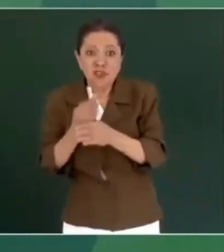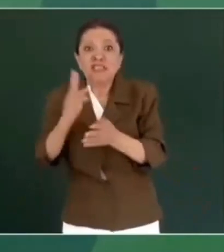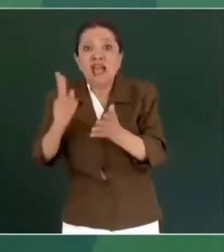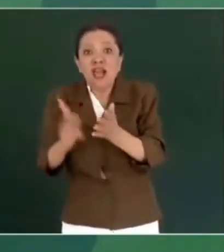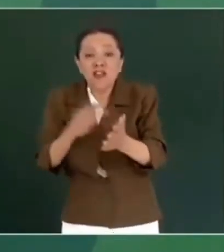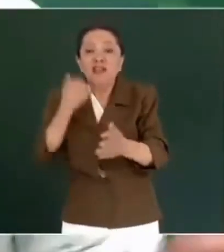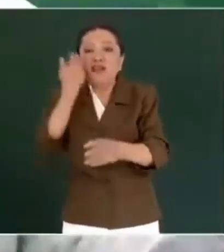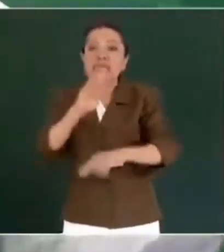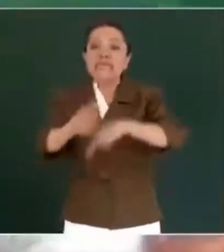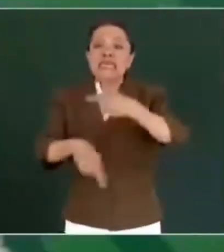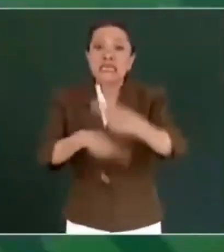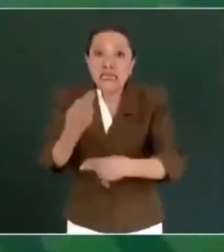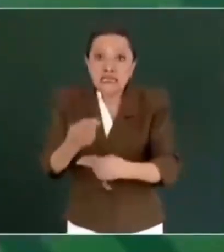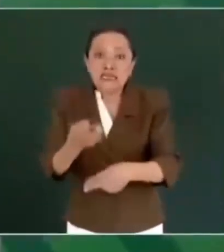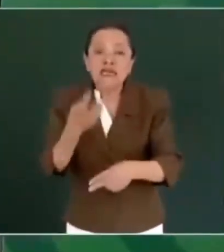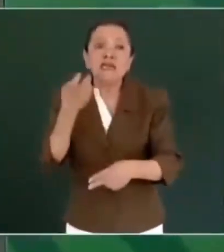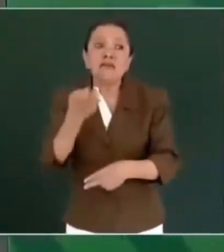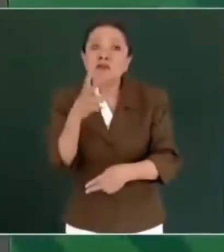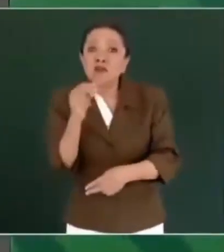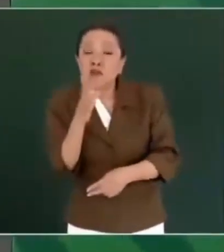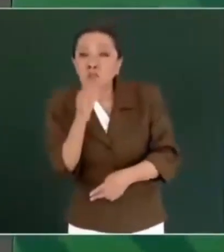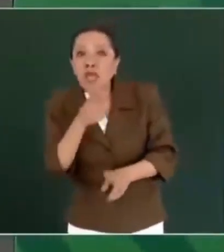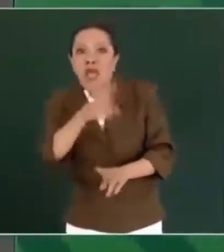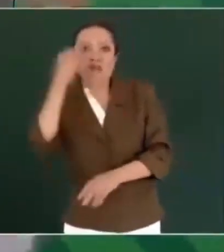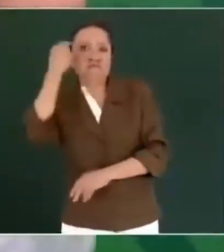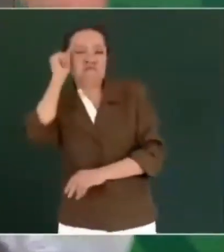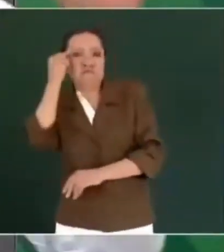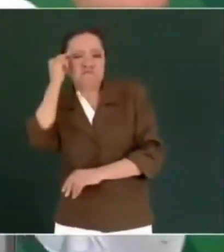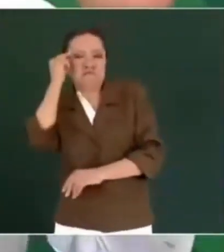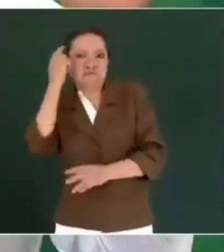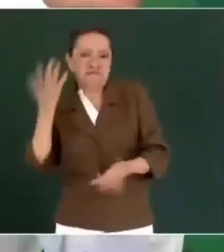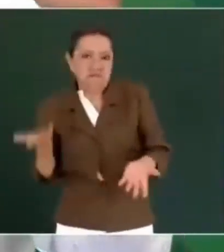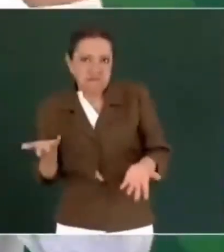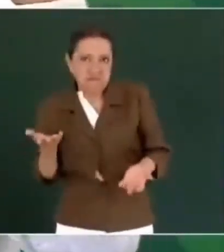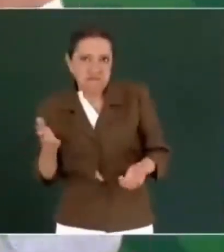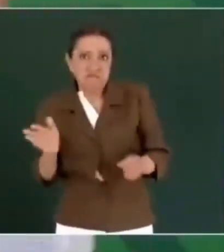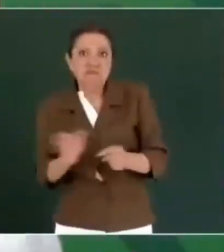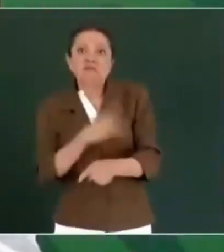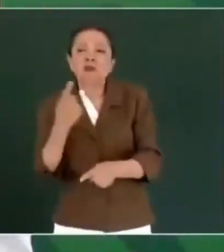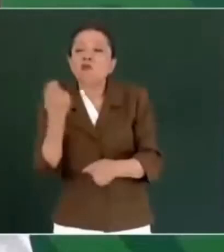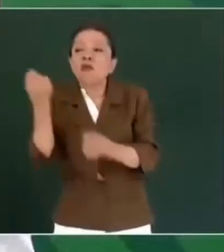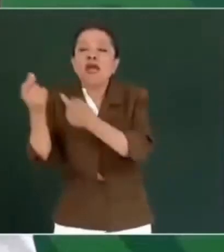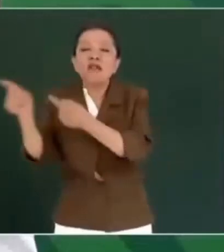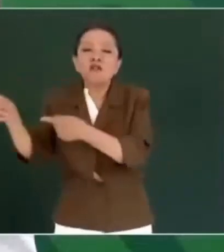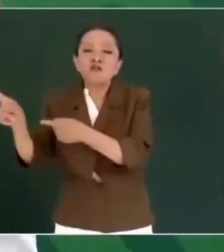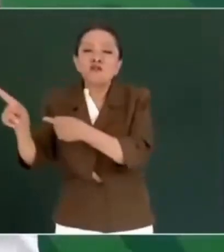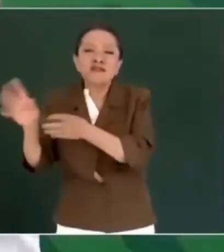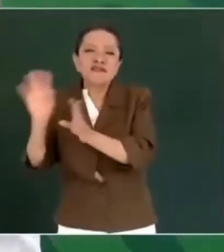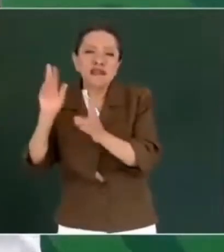porque un partido dice lo vamos a analizar.